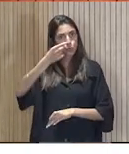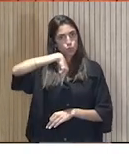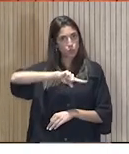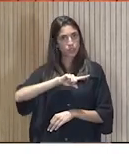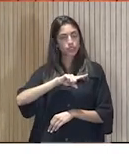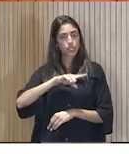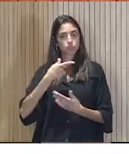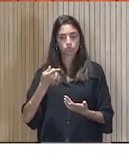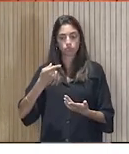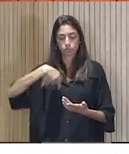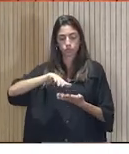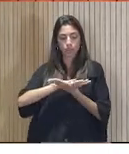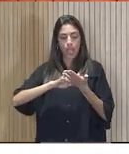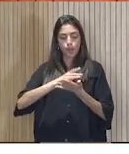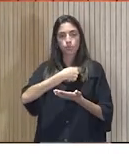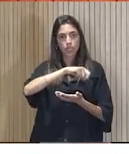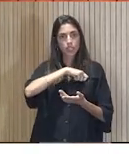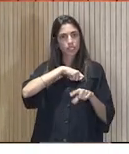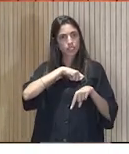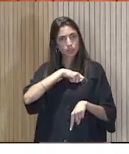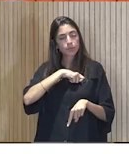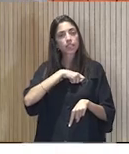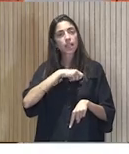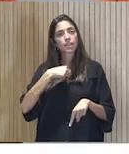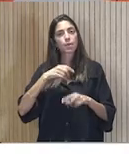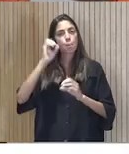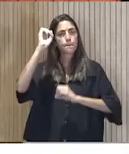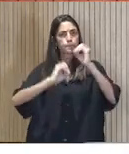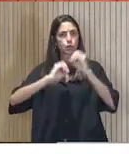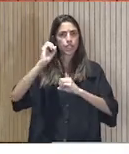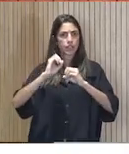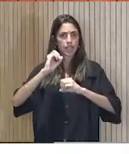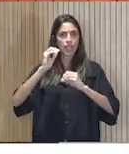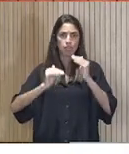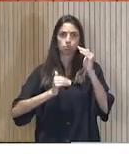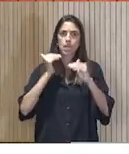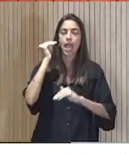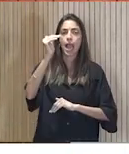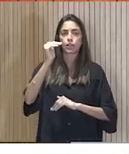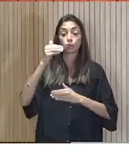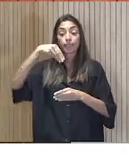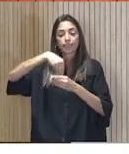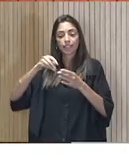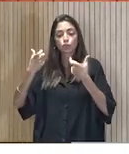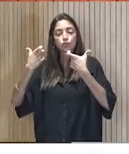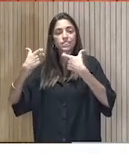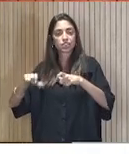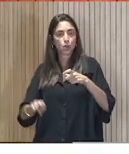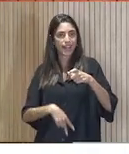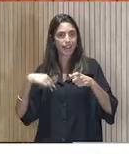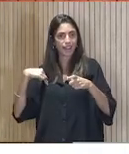en España ese porcentaje es altísimo dentro del sector en general.